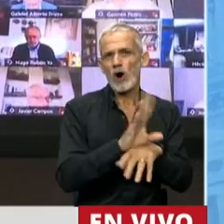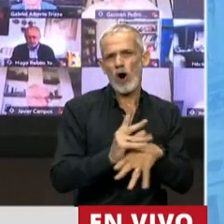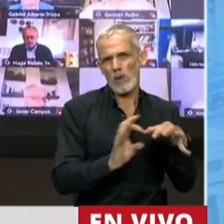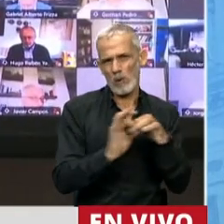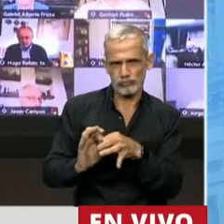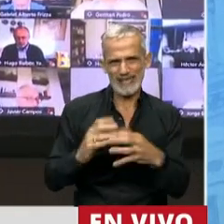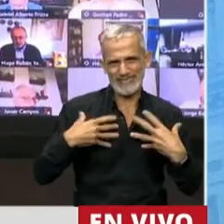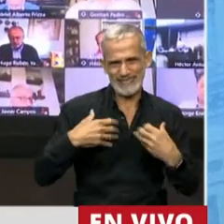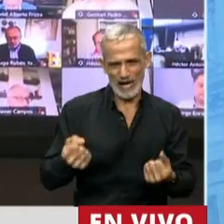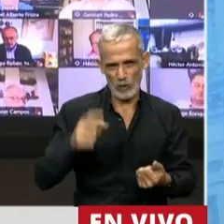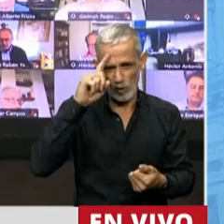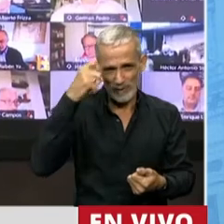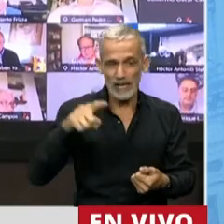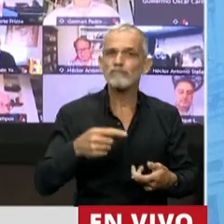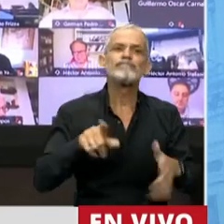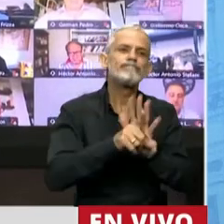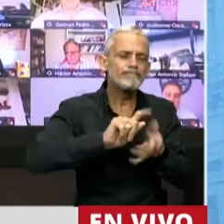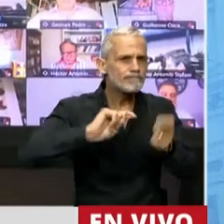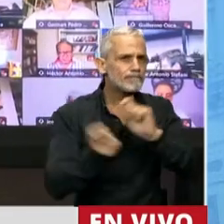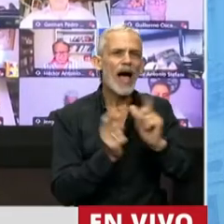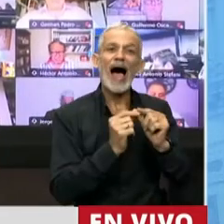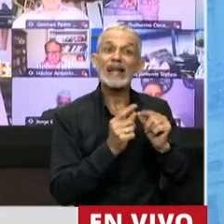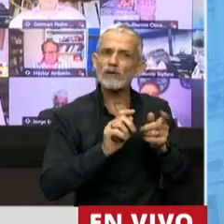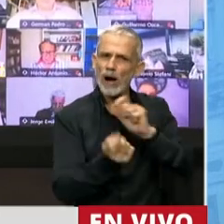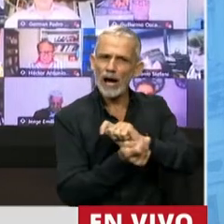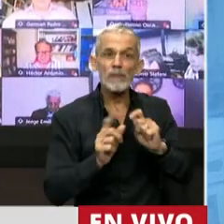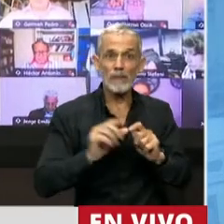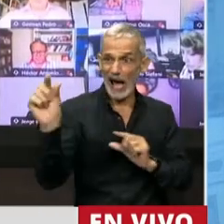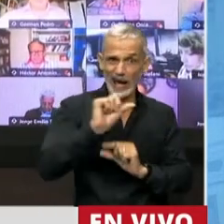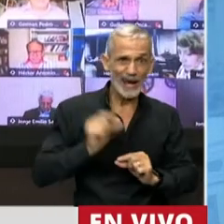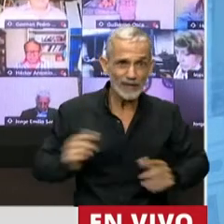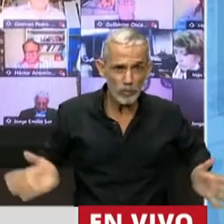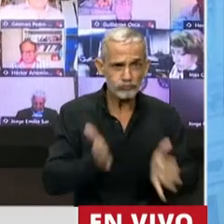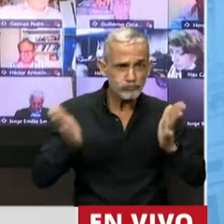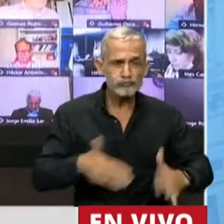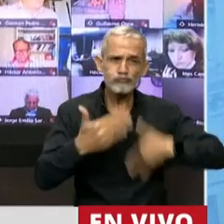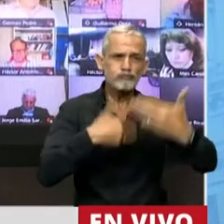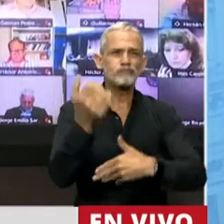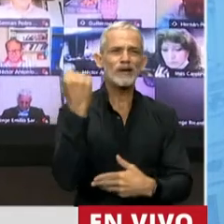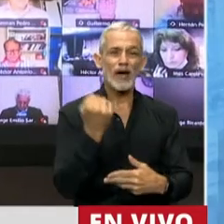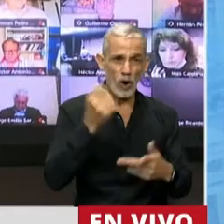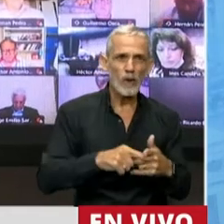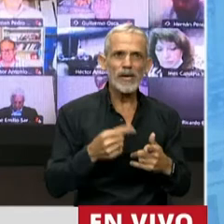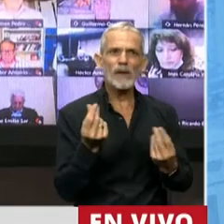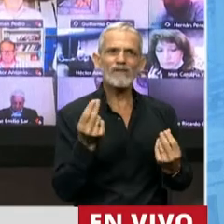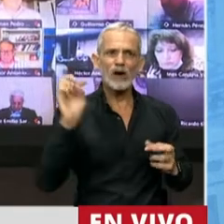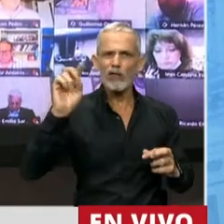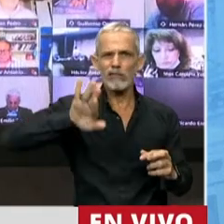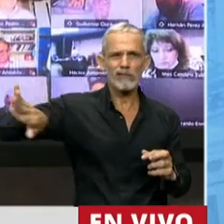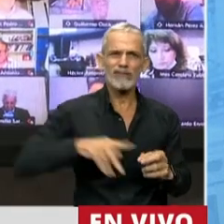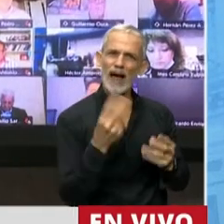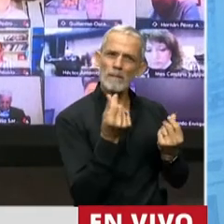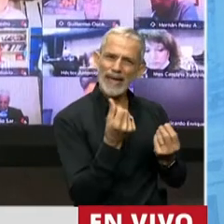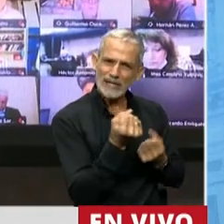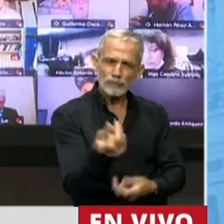Creo por eso es fundamental la modificación de este artículo para activar el crédito, revalorizar nuestra moneda, y por supuesto